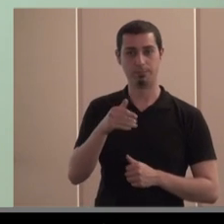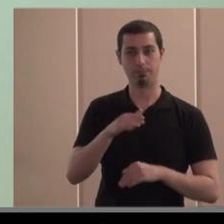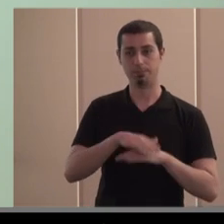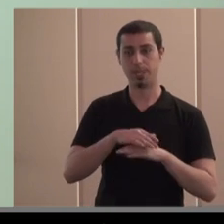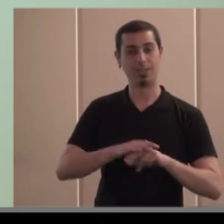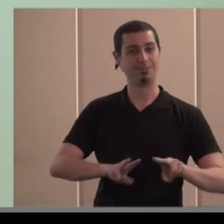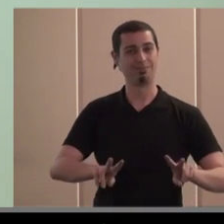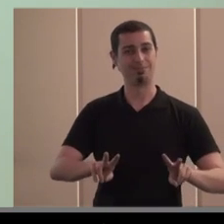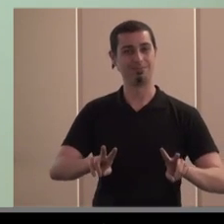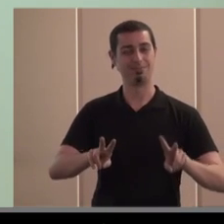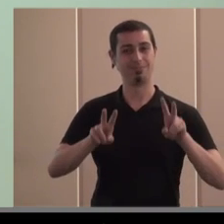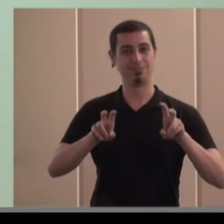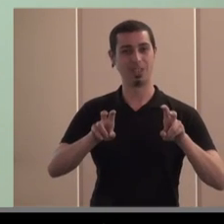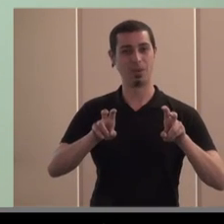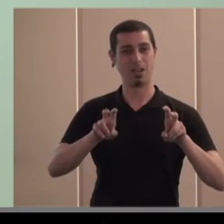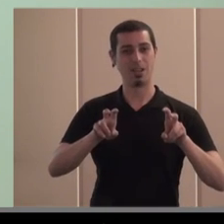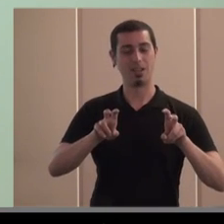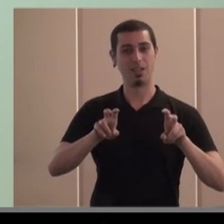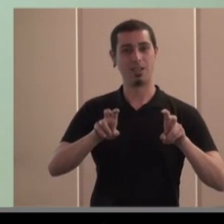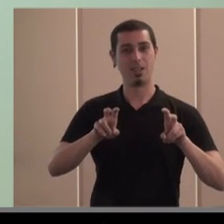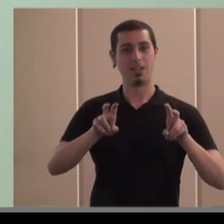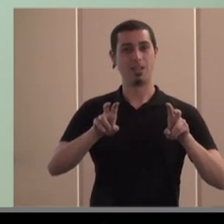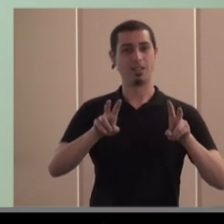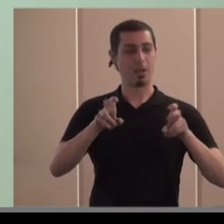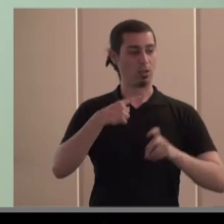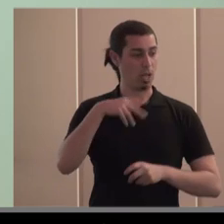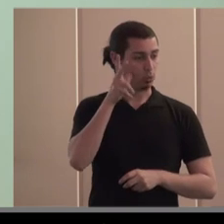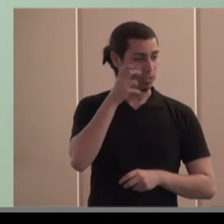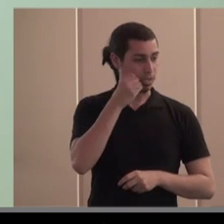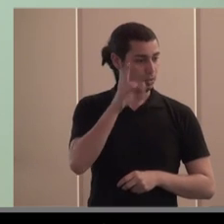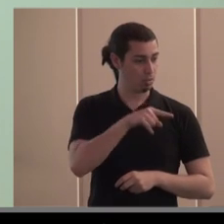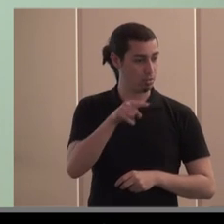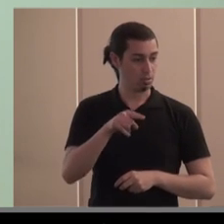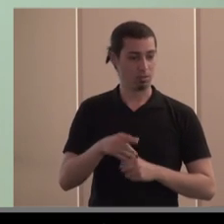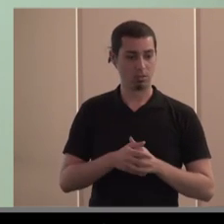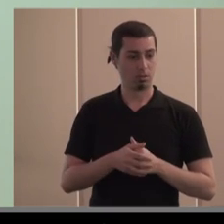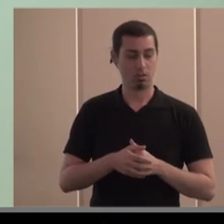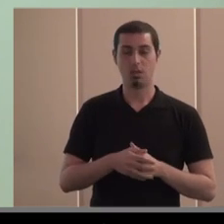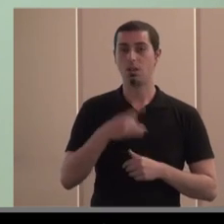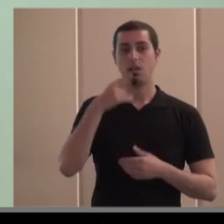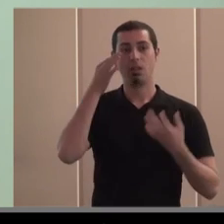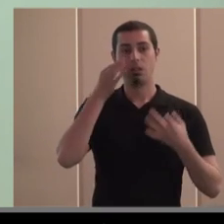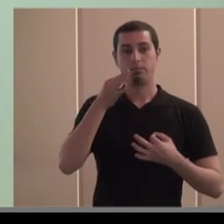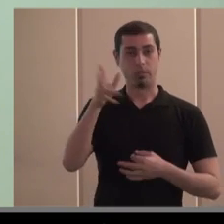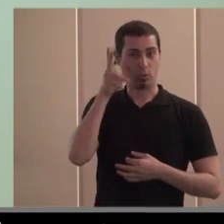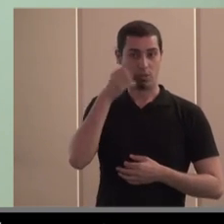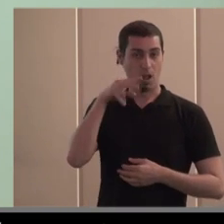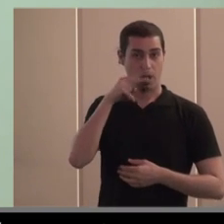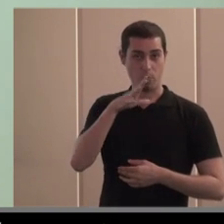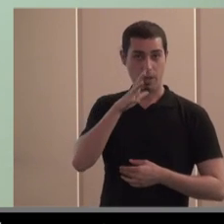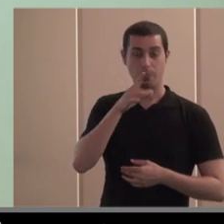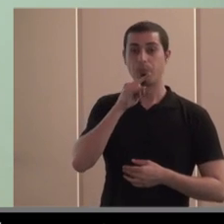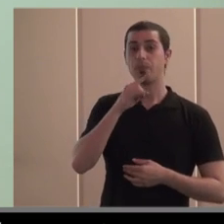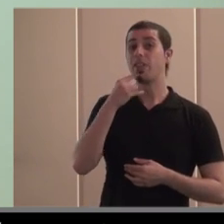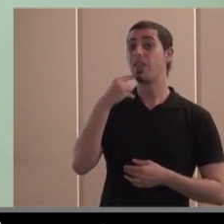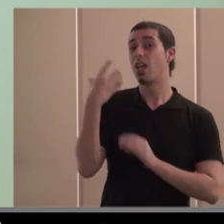a lo que es el tema a nivel estatal o nacional efectivamente como ha dicho Santiago presido un grupo se